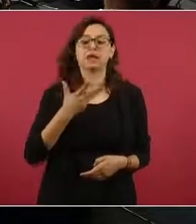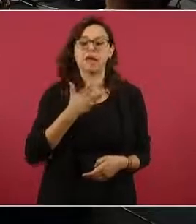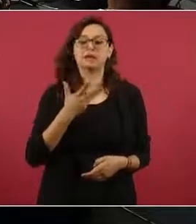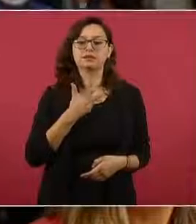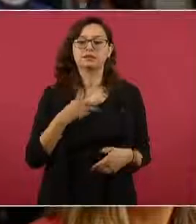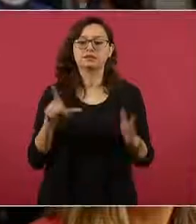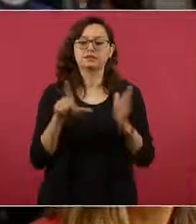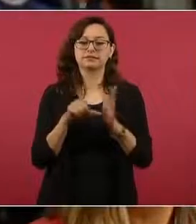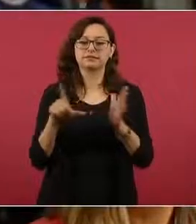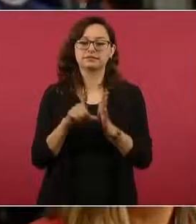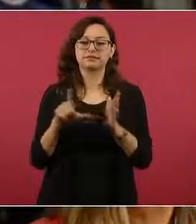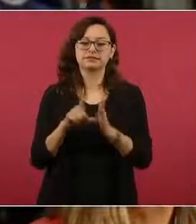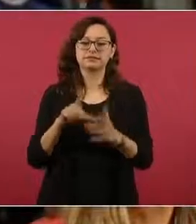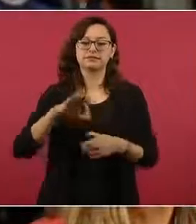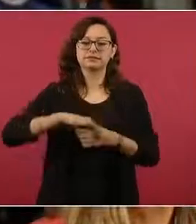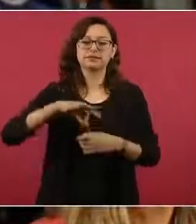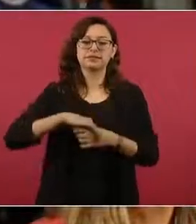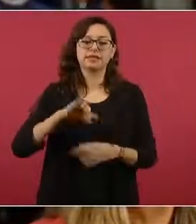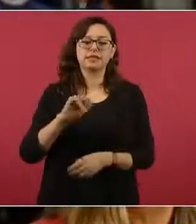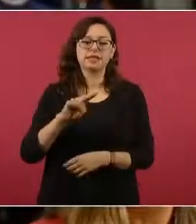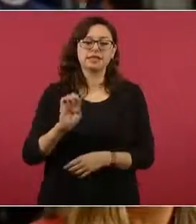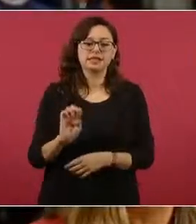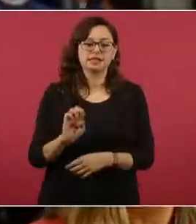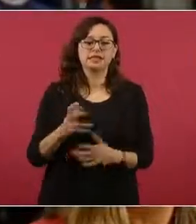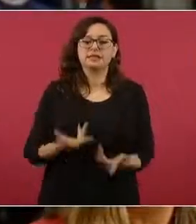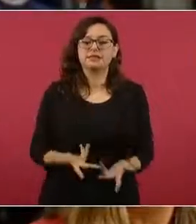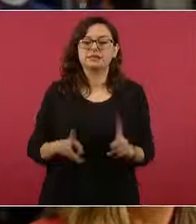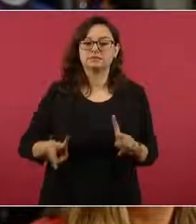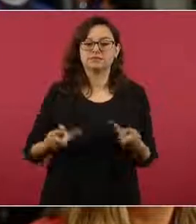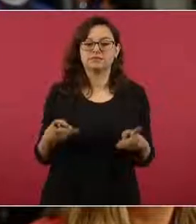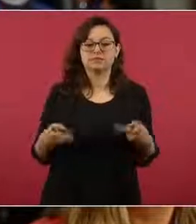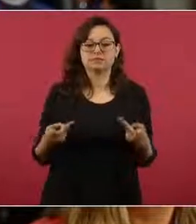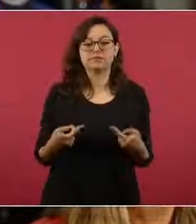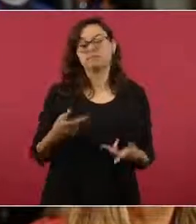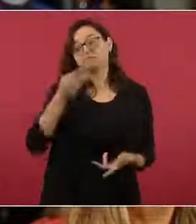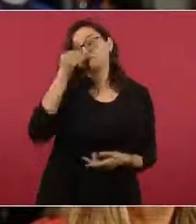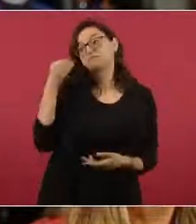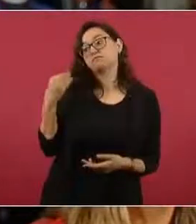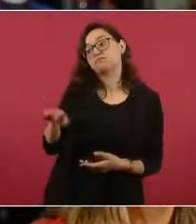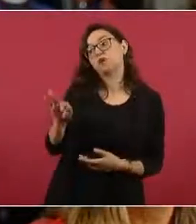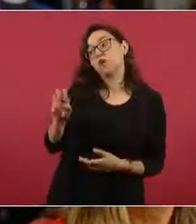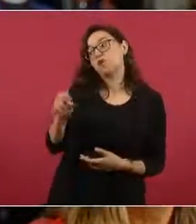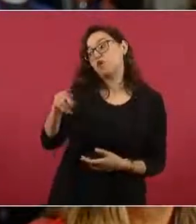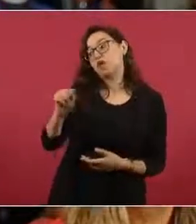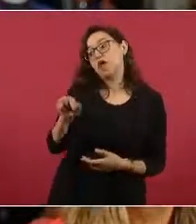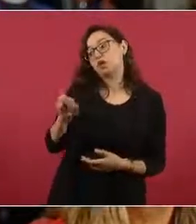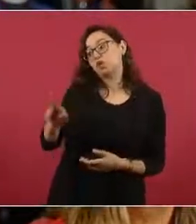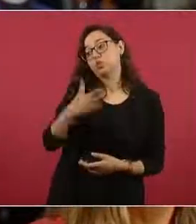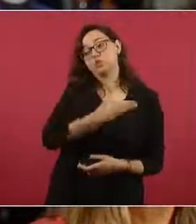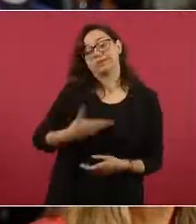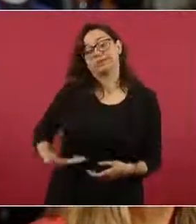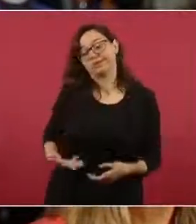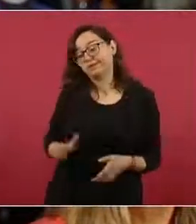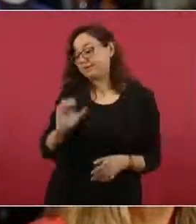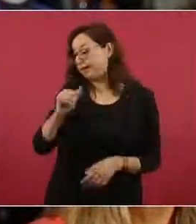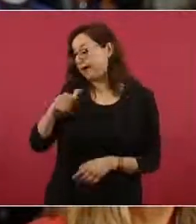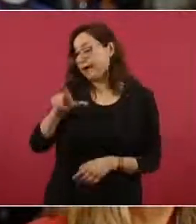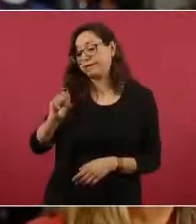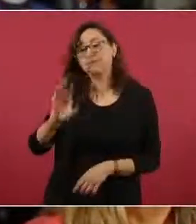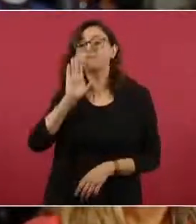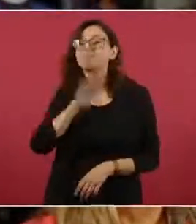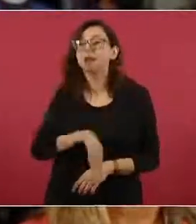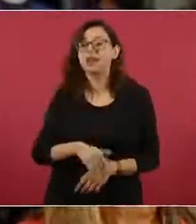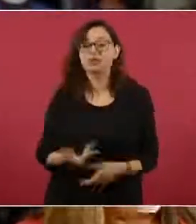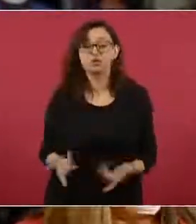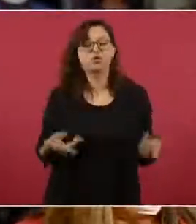elector de la persona que le vendió ese terreno y que dice que era culpa de Fonatur, que no quiere entregar el terreno y que es culpa de usted. ¿Qué nos puede comentar al respecto,